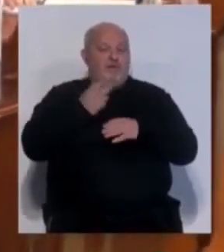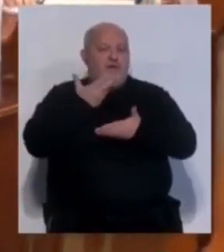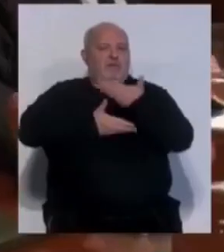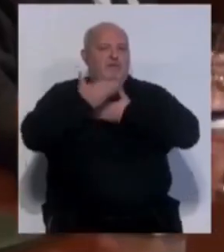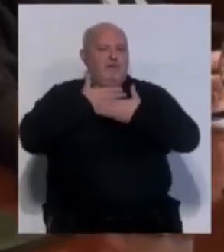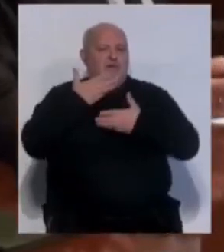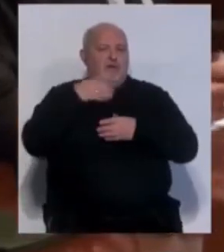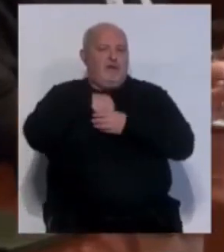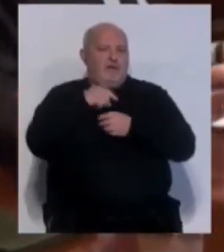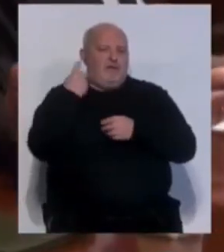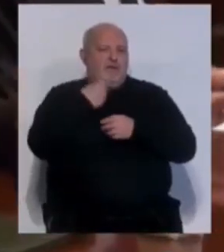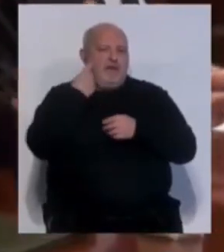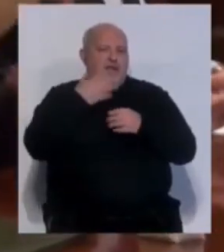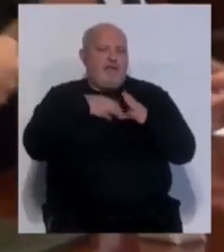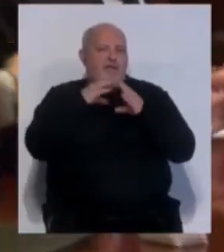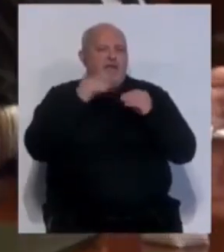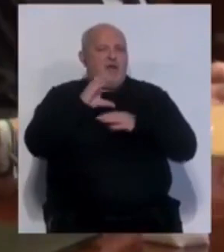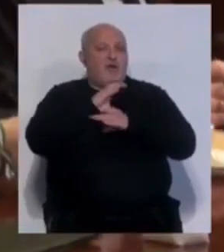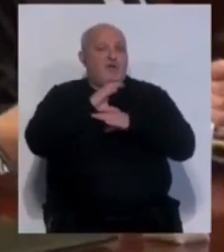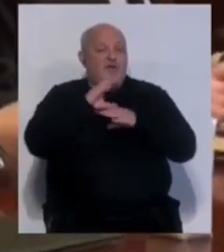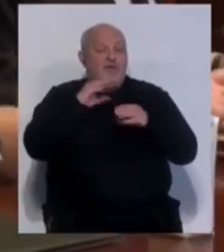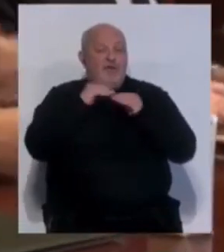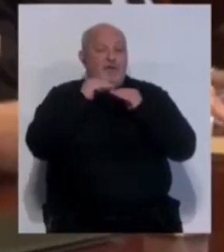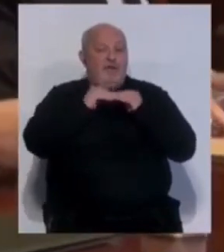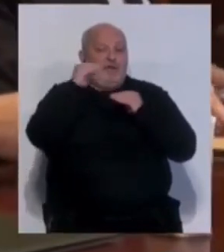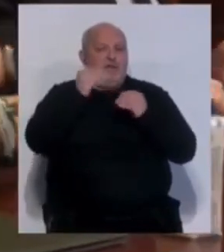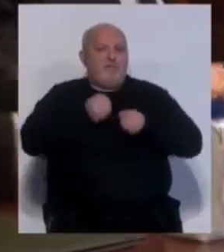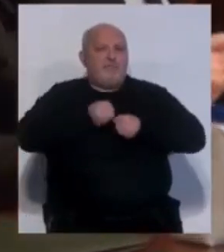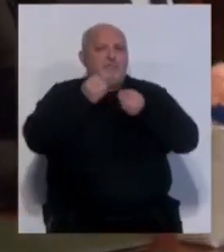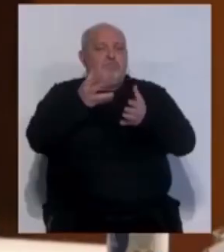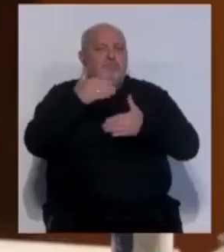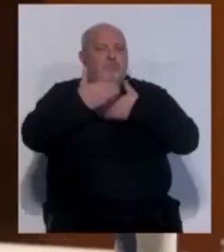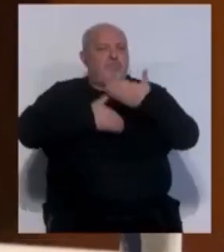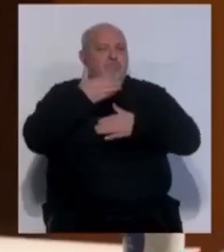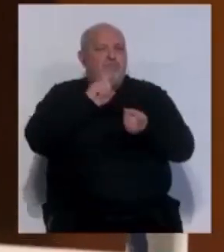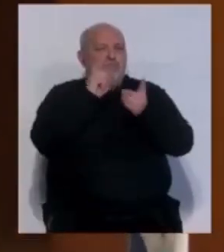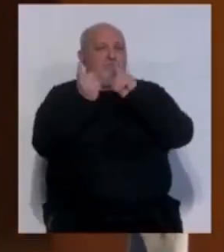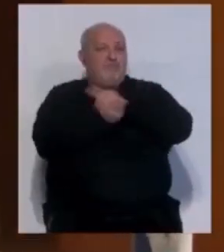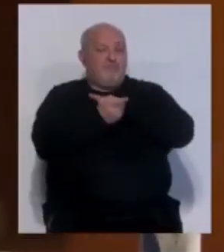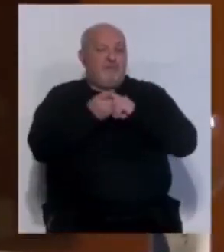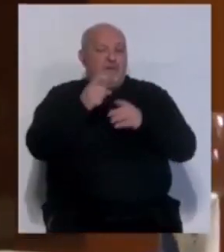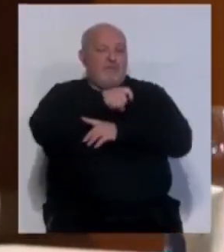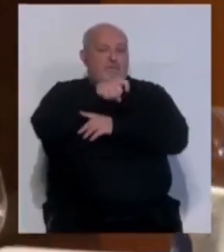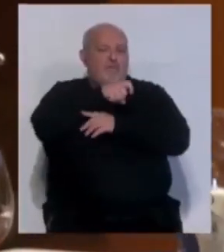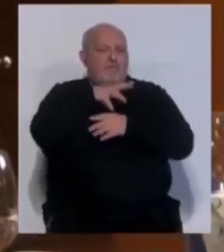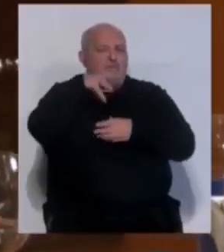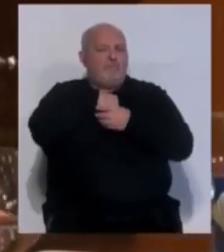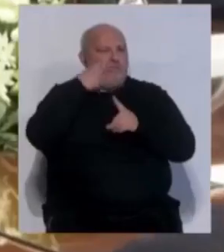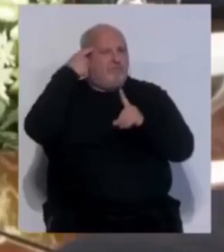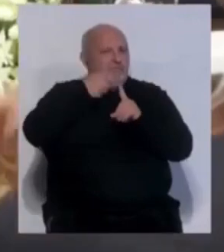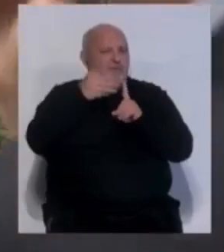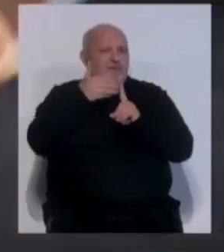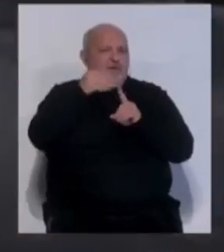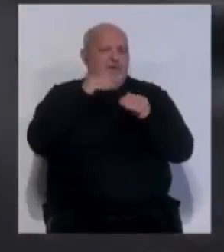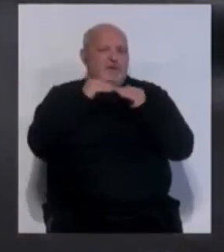colaboración de los puertos andaluces. El consejero de Sostenibilidad ha expresado que el proceso de transformación de los puertos va encaminado a la